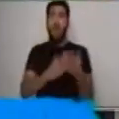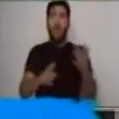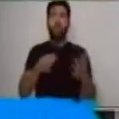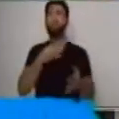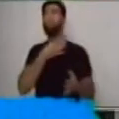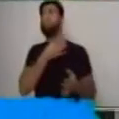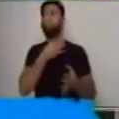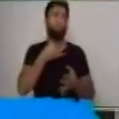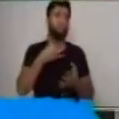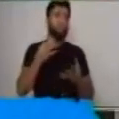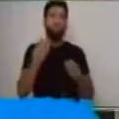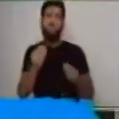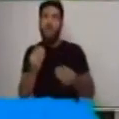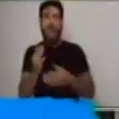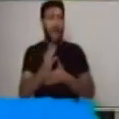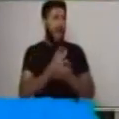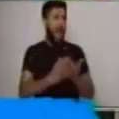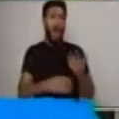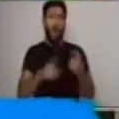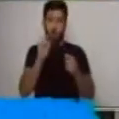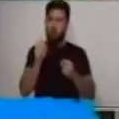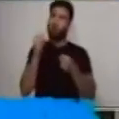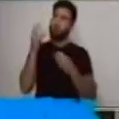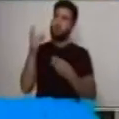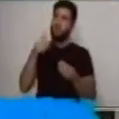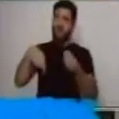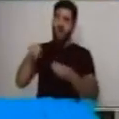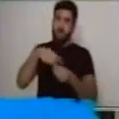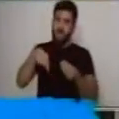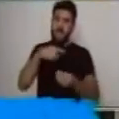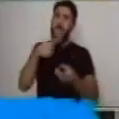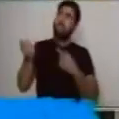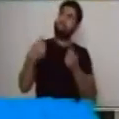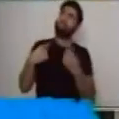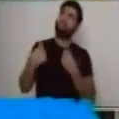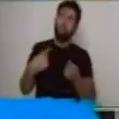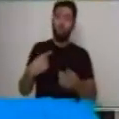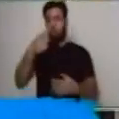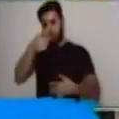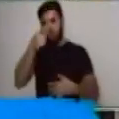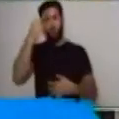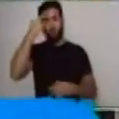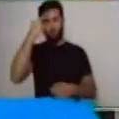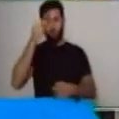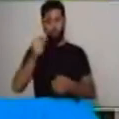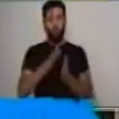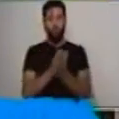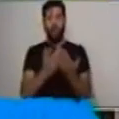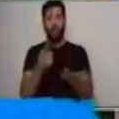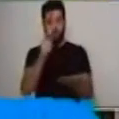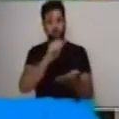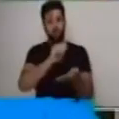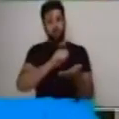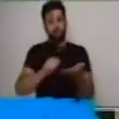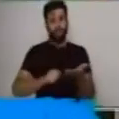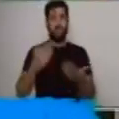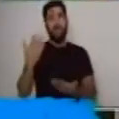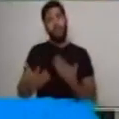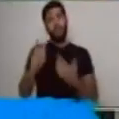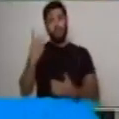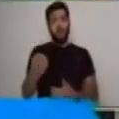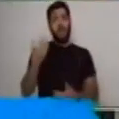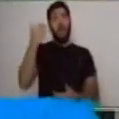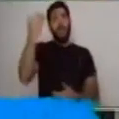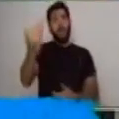puedes en tu cuaderno escribir la que más te guste, para que más adelante